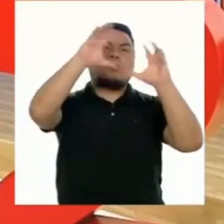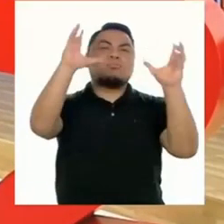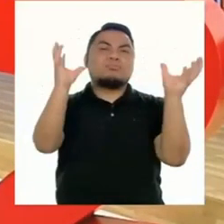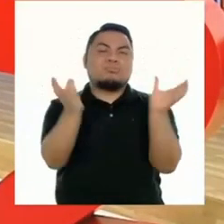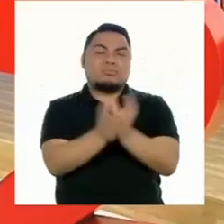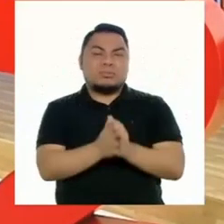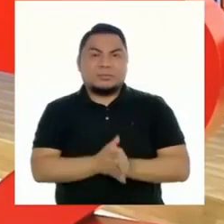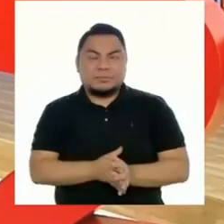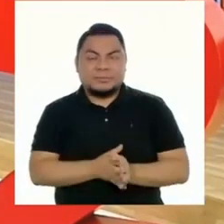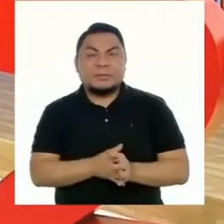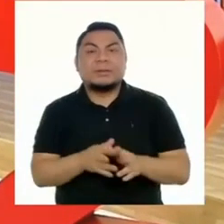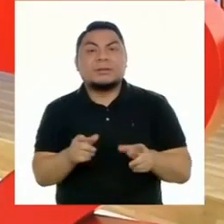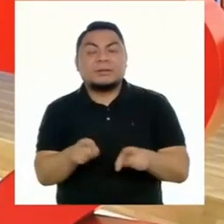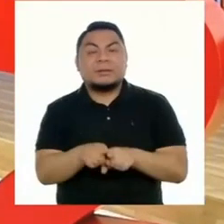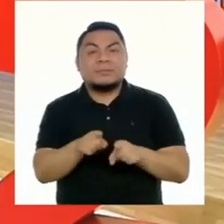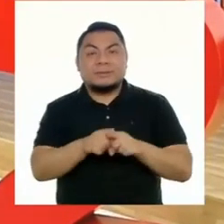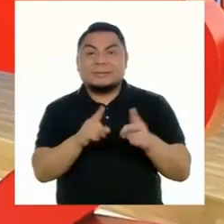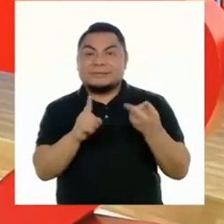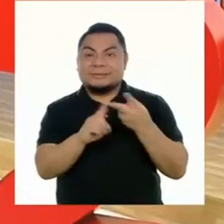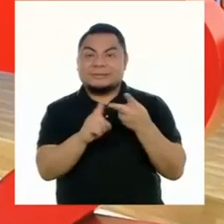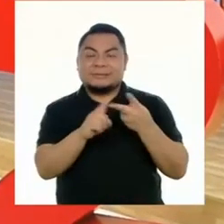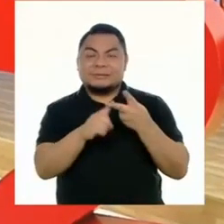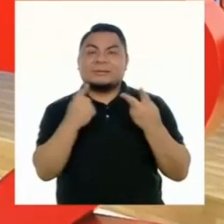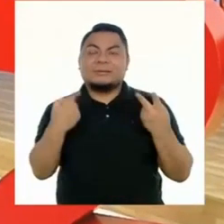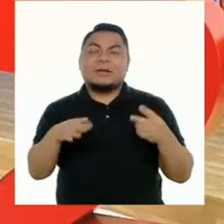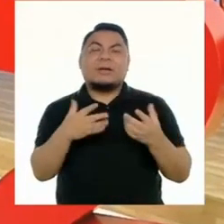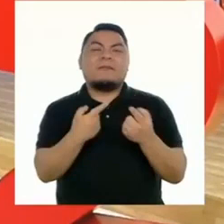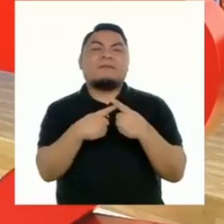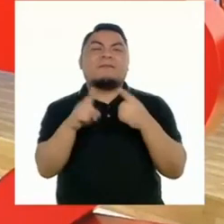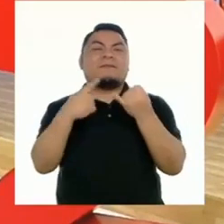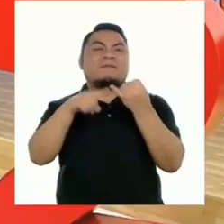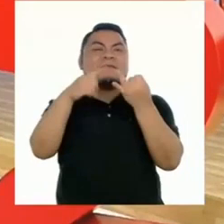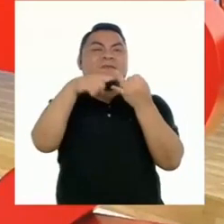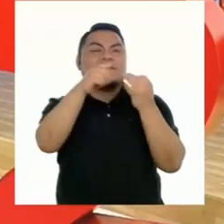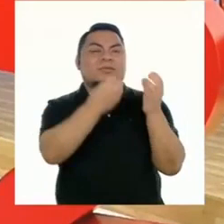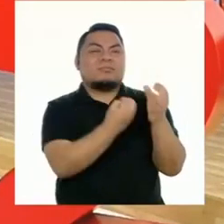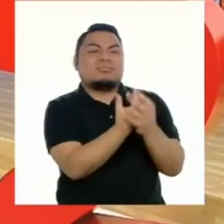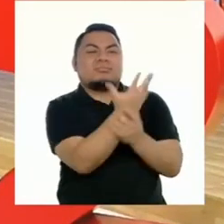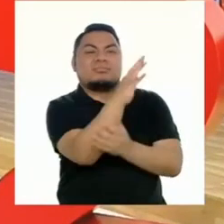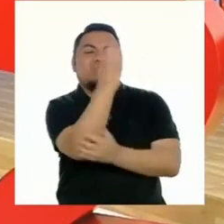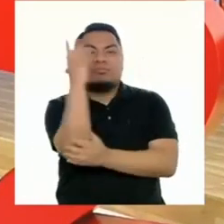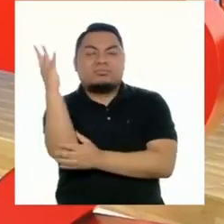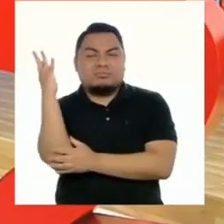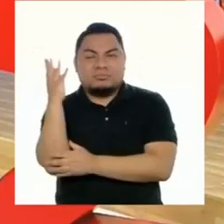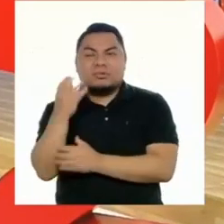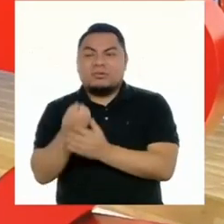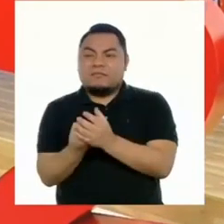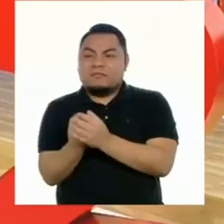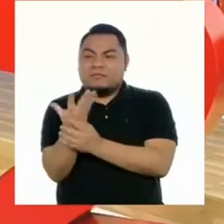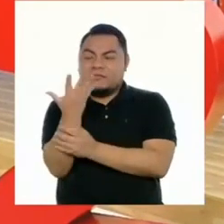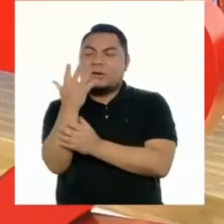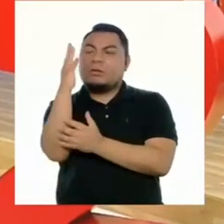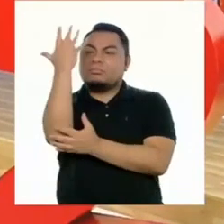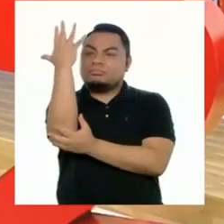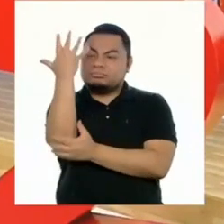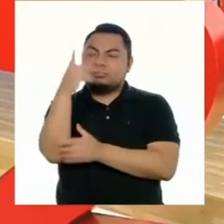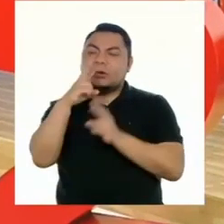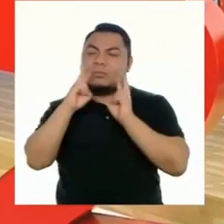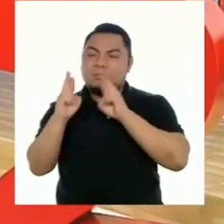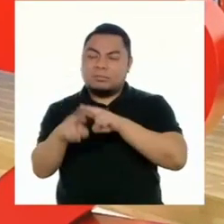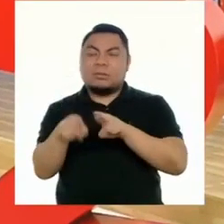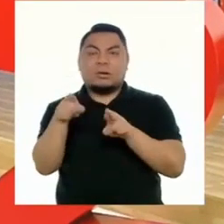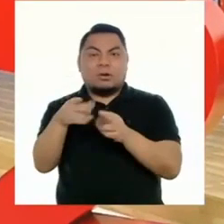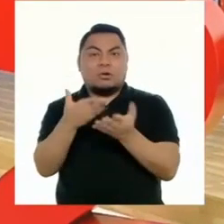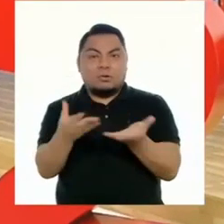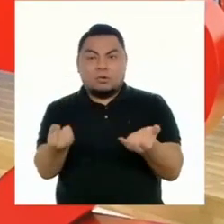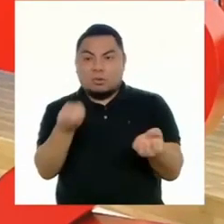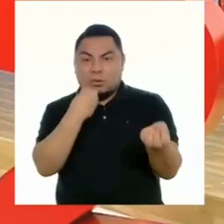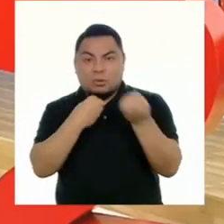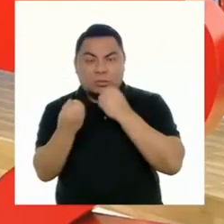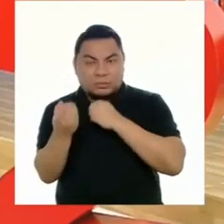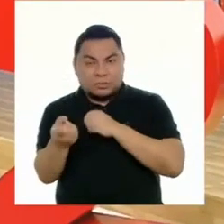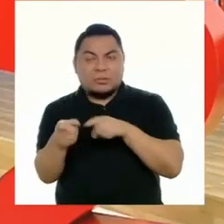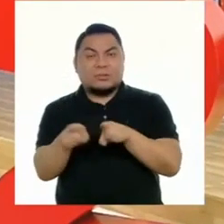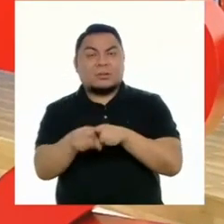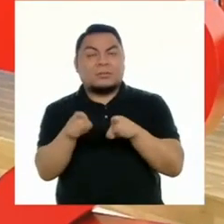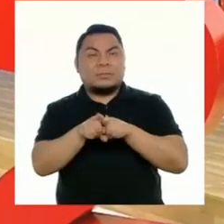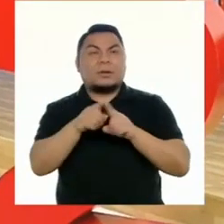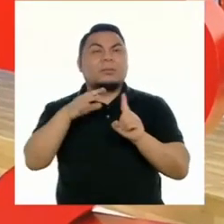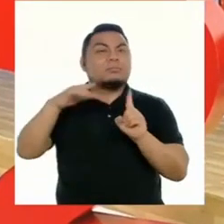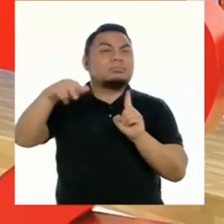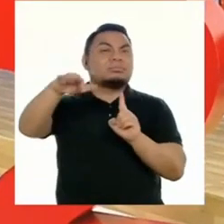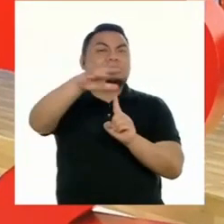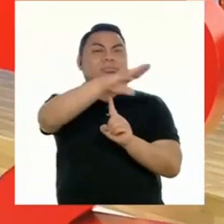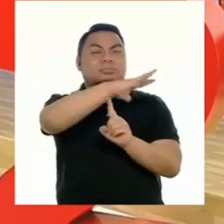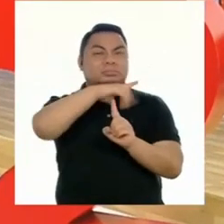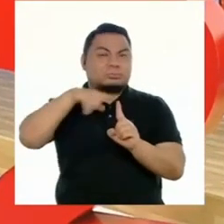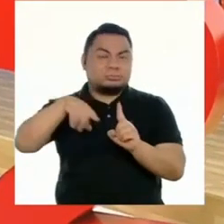todo el mundo. Y no segundo, la biodiversidad se refiere no solo a los productos que podemos obtener, sino también a los